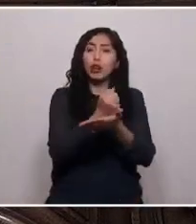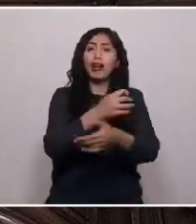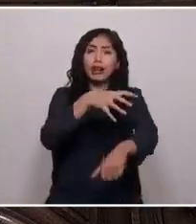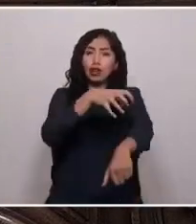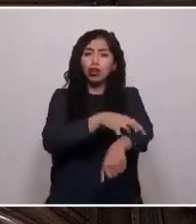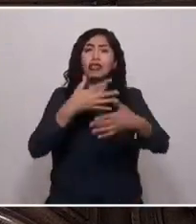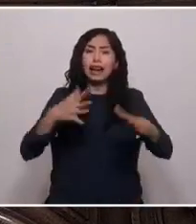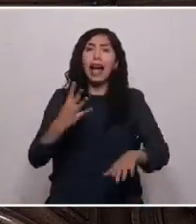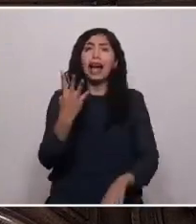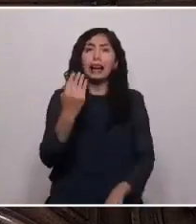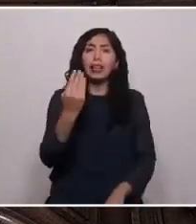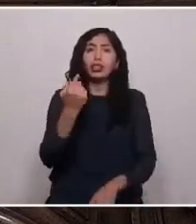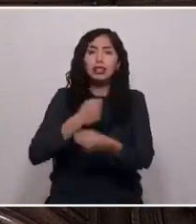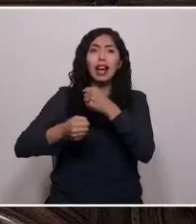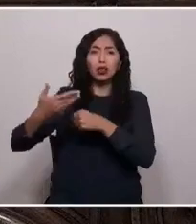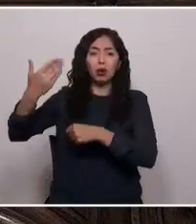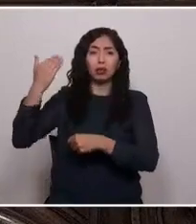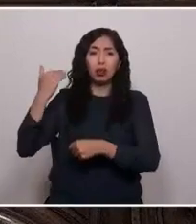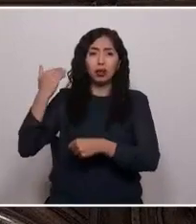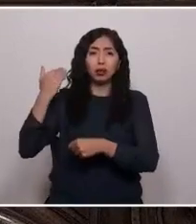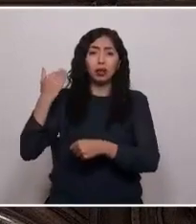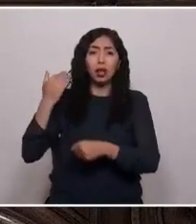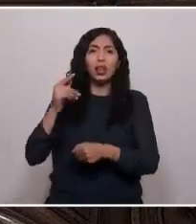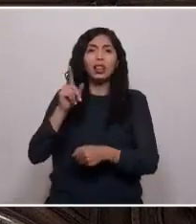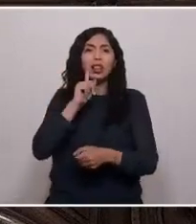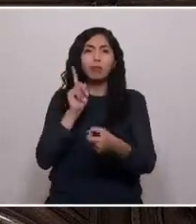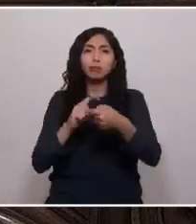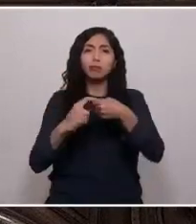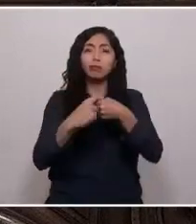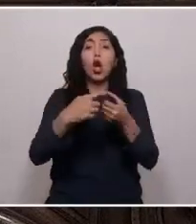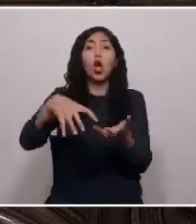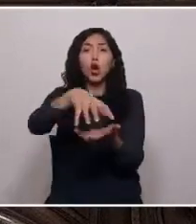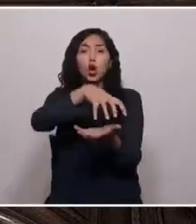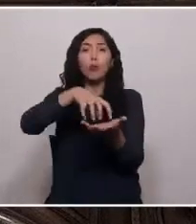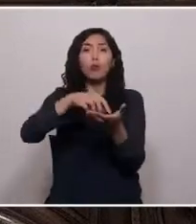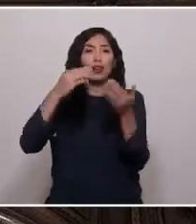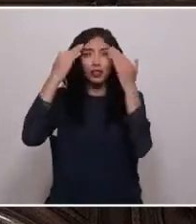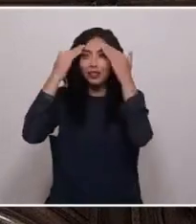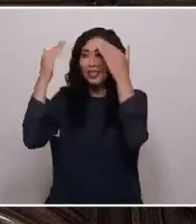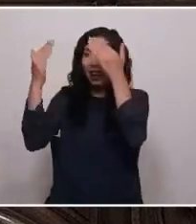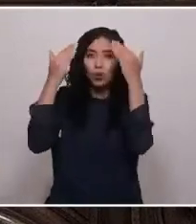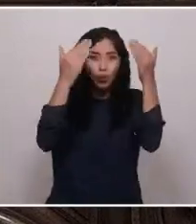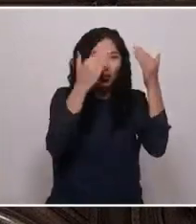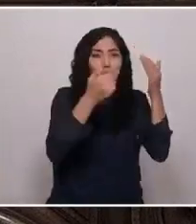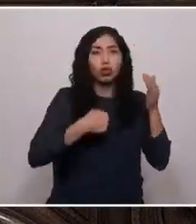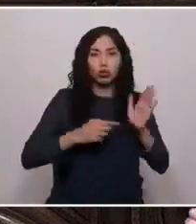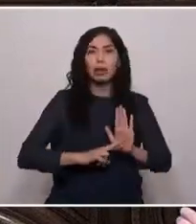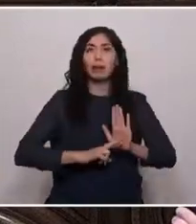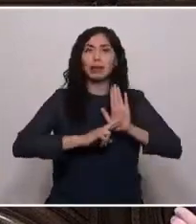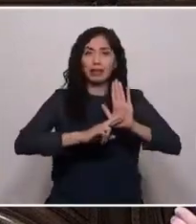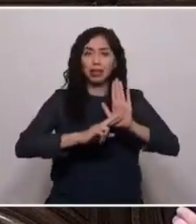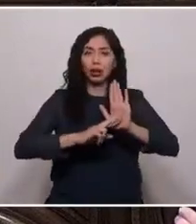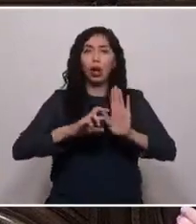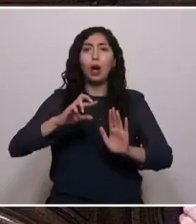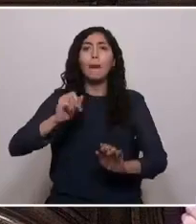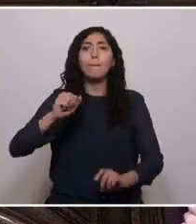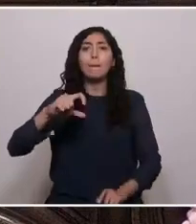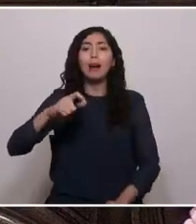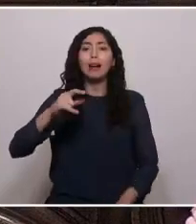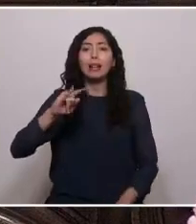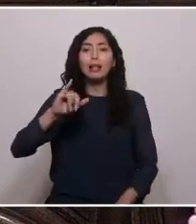ya 14 años, integrada por las comunas que saludo y con honra represento. Panguipulli,